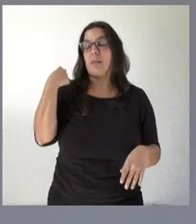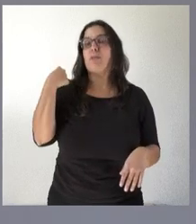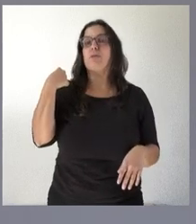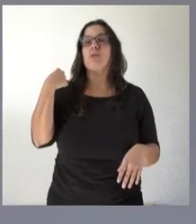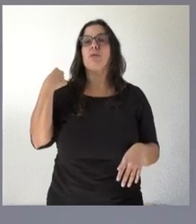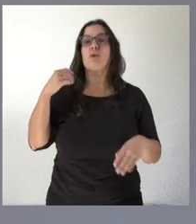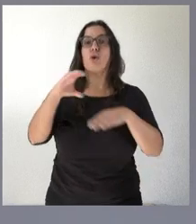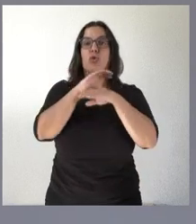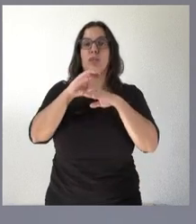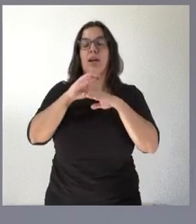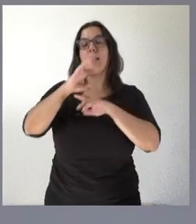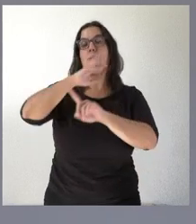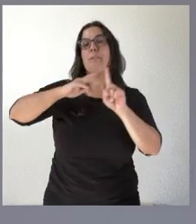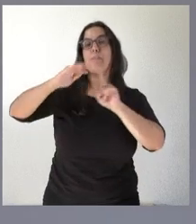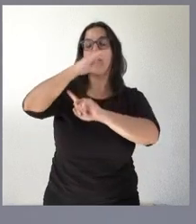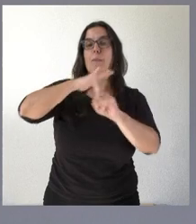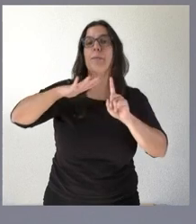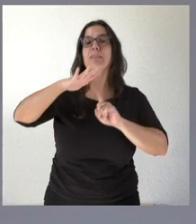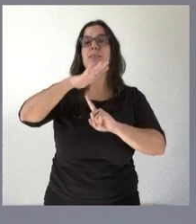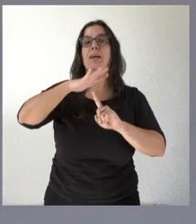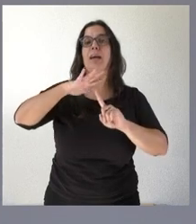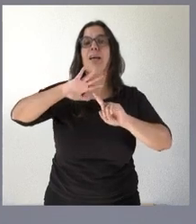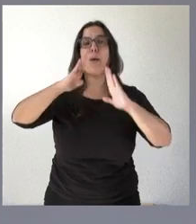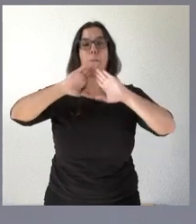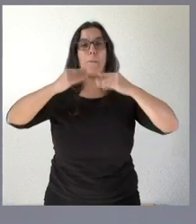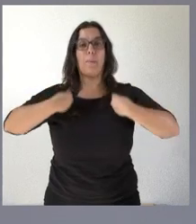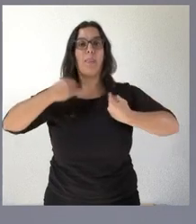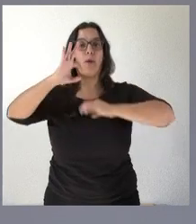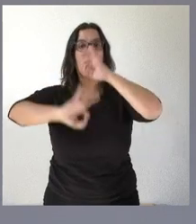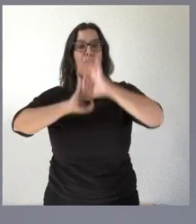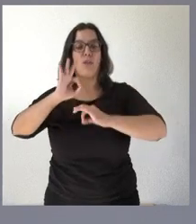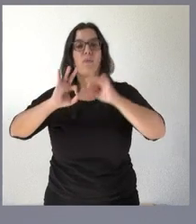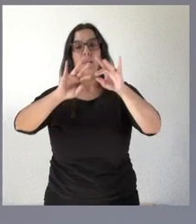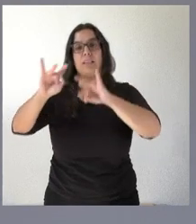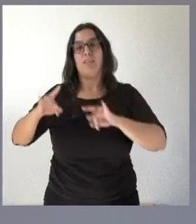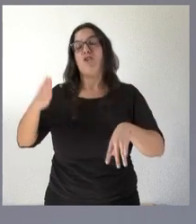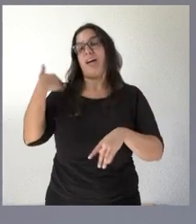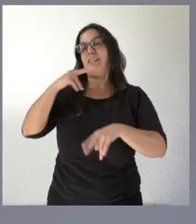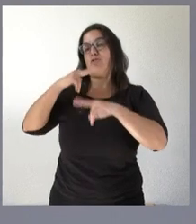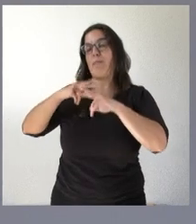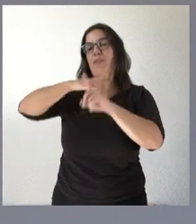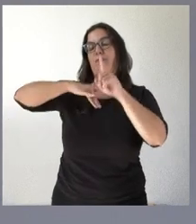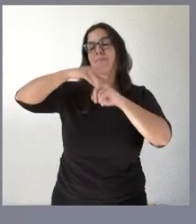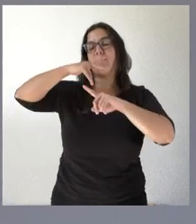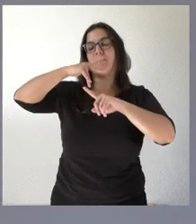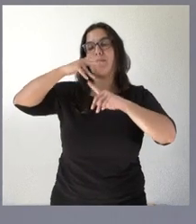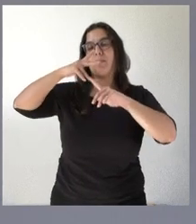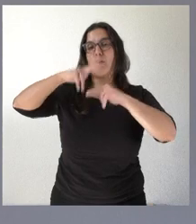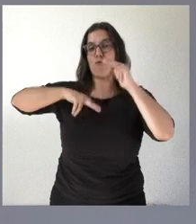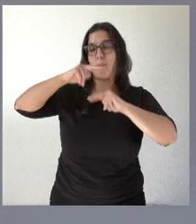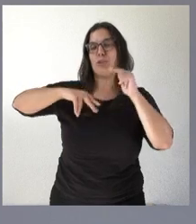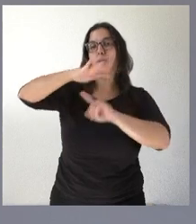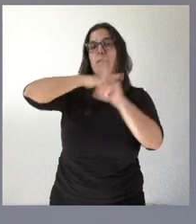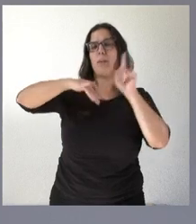de medio ambiente y vivienda y en el pasado fomento y medio ambiente se le otorgó una importante